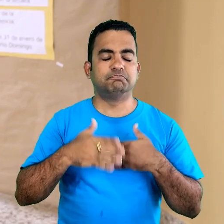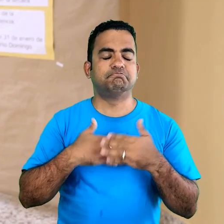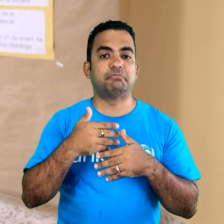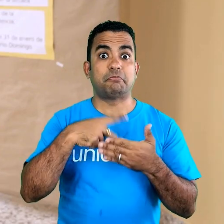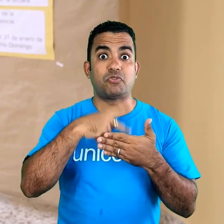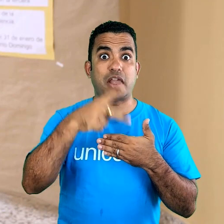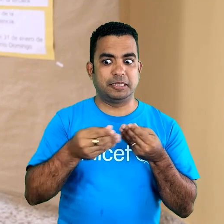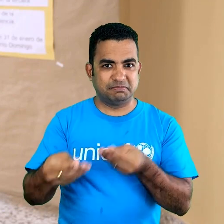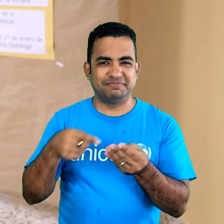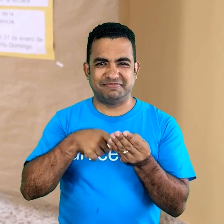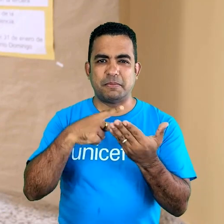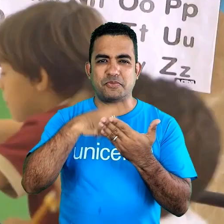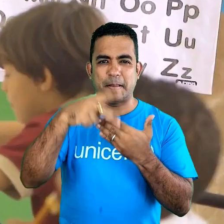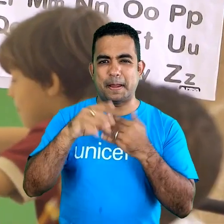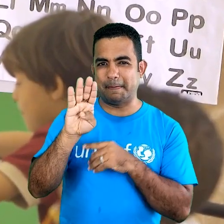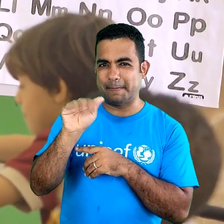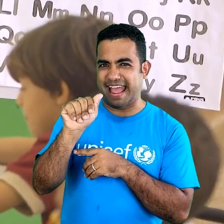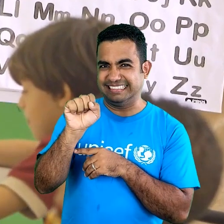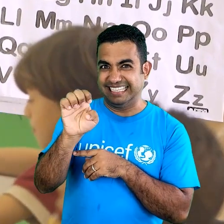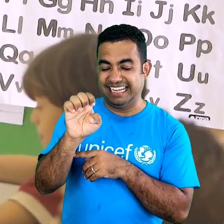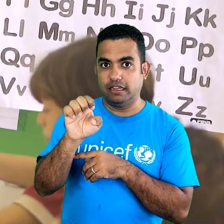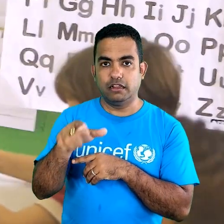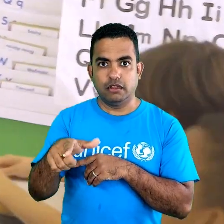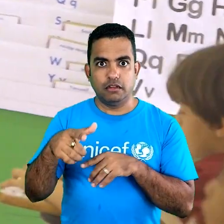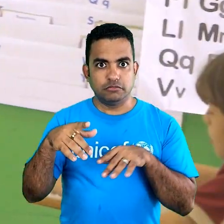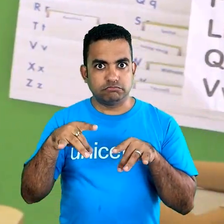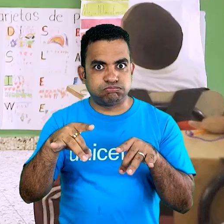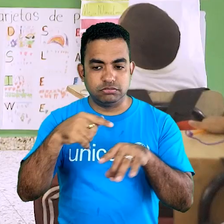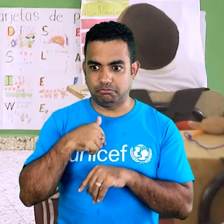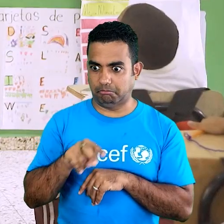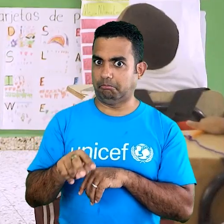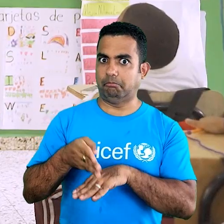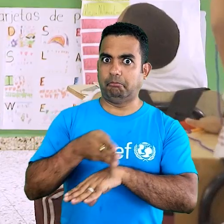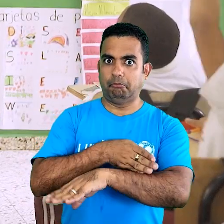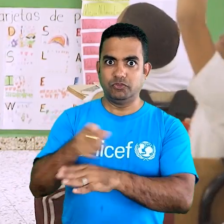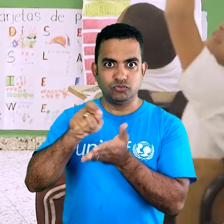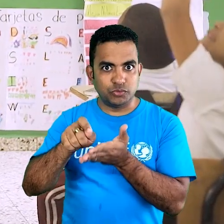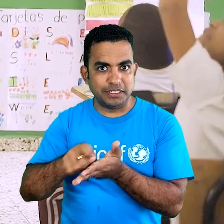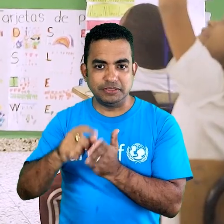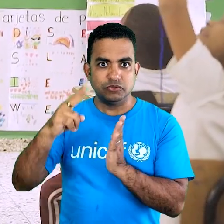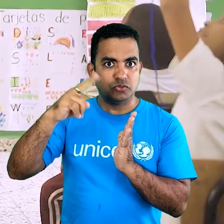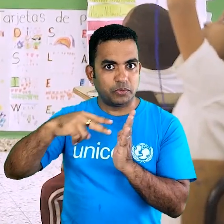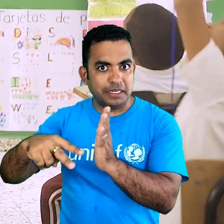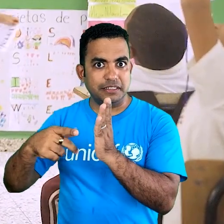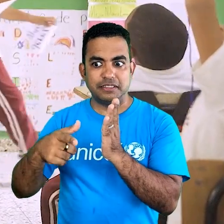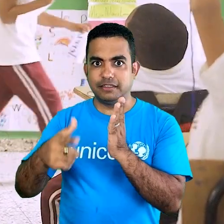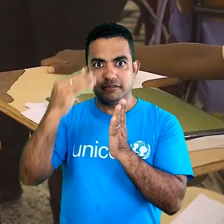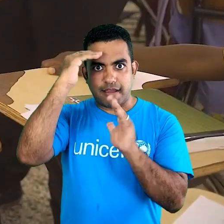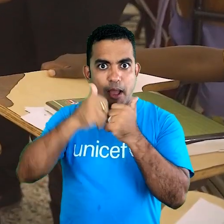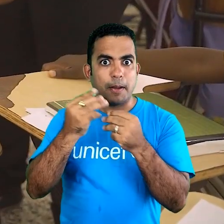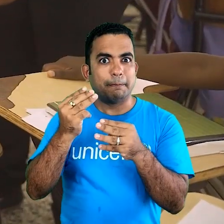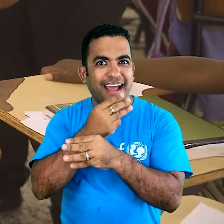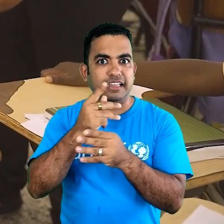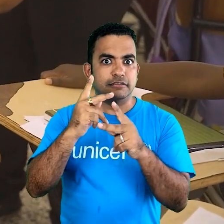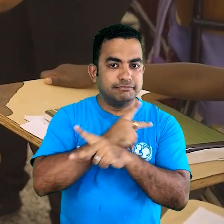y después que empezaron a utilizar con él el programa Con Base, mi niño ha aprendido a leer, a escribir,